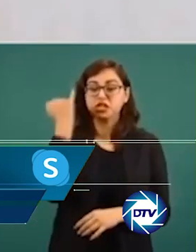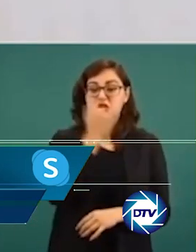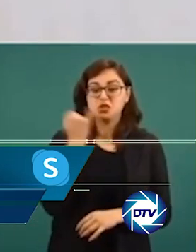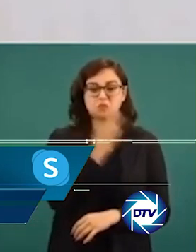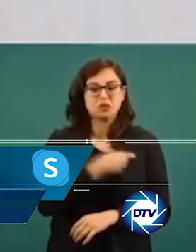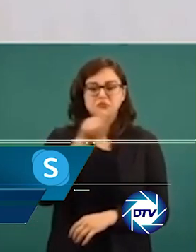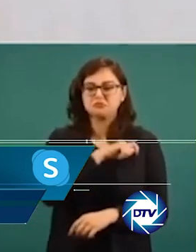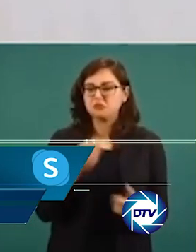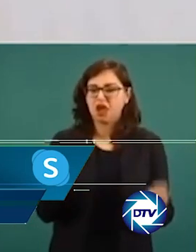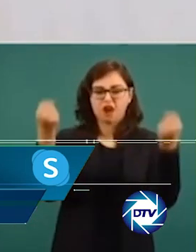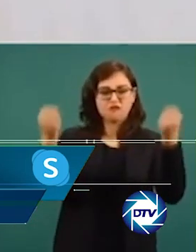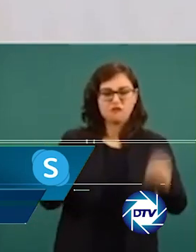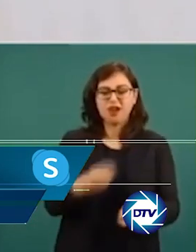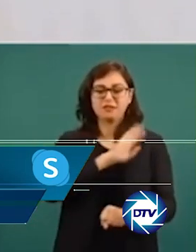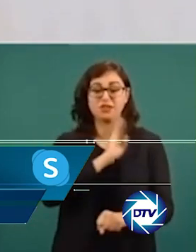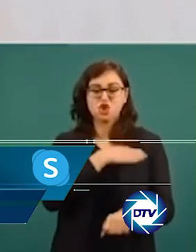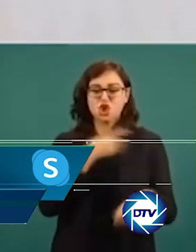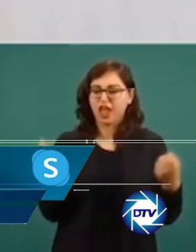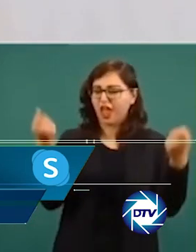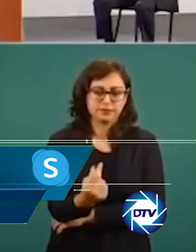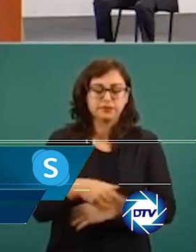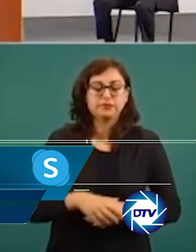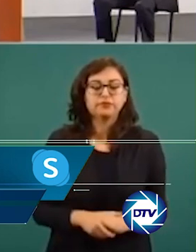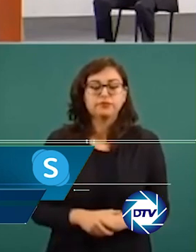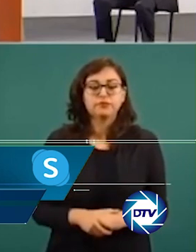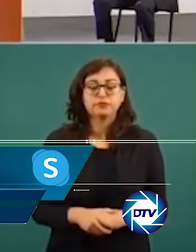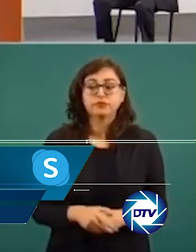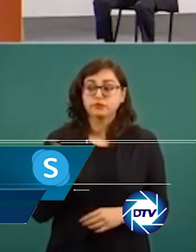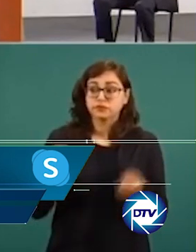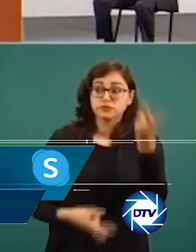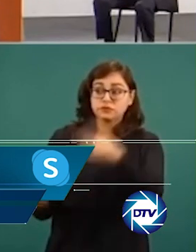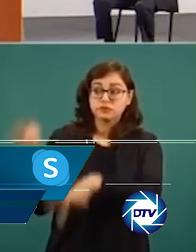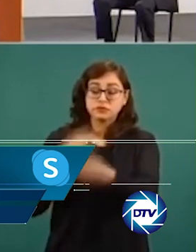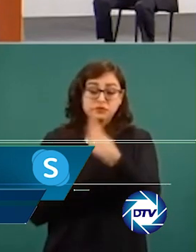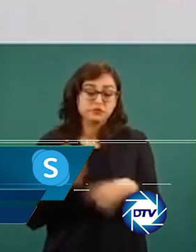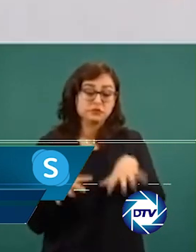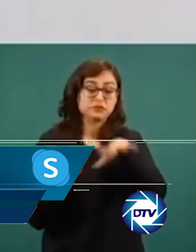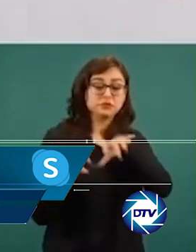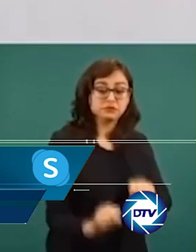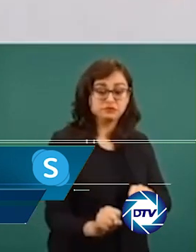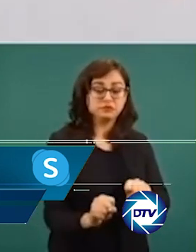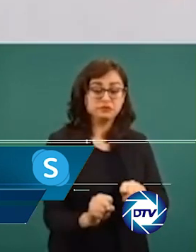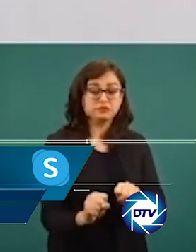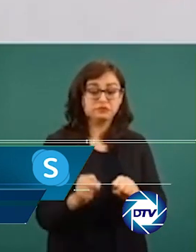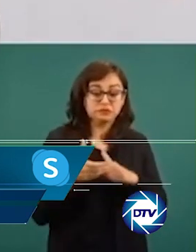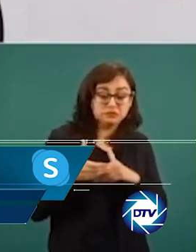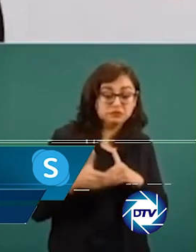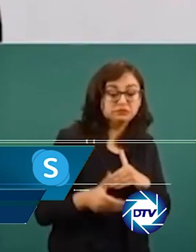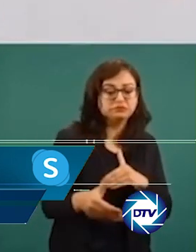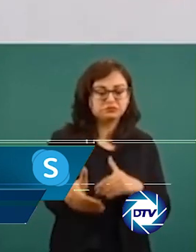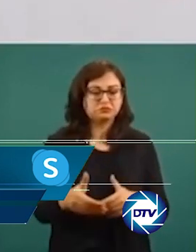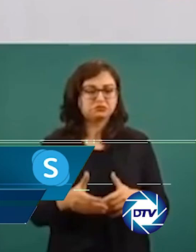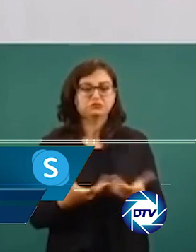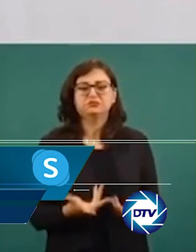ha hecho que asesinaran en poco más de un mes a cinco periodistas y pone de manifiesto la impunidad con que actúan los